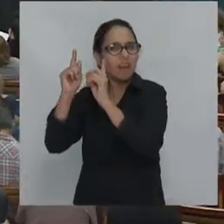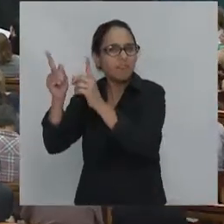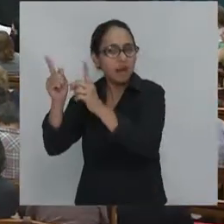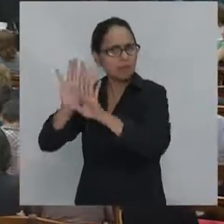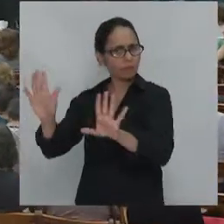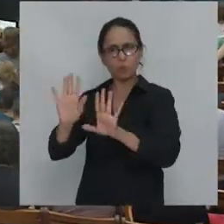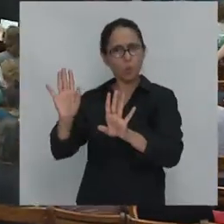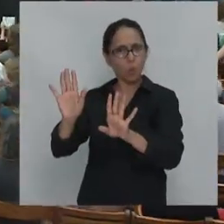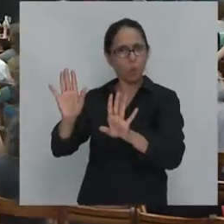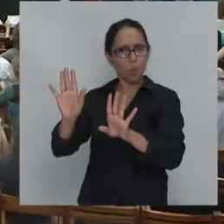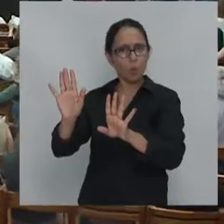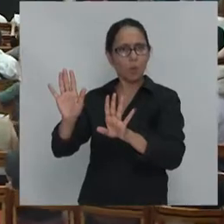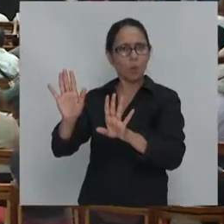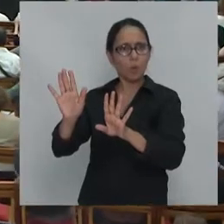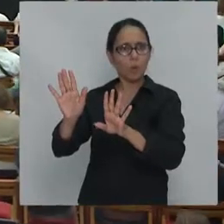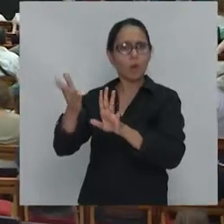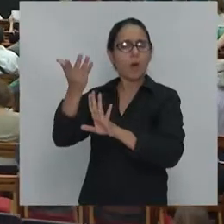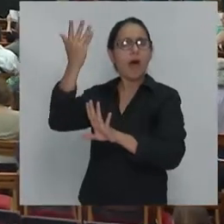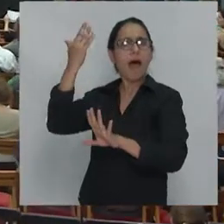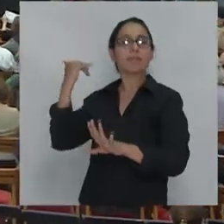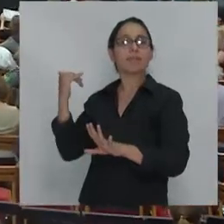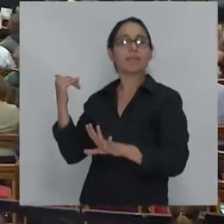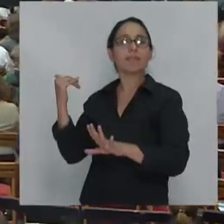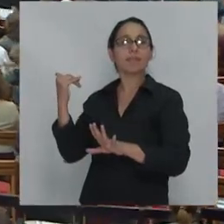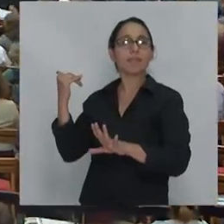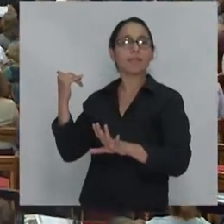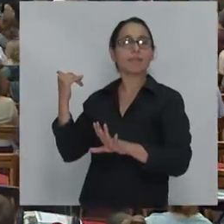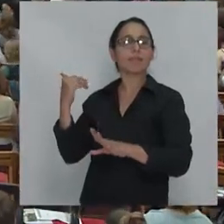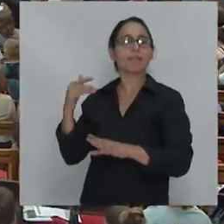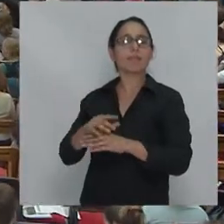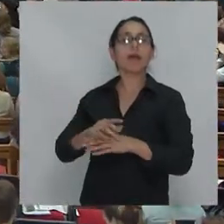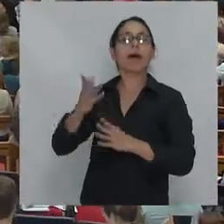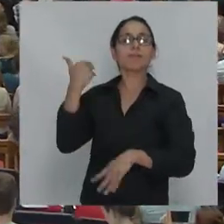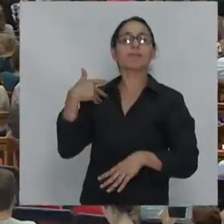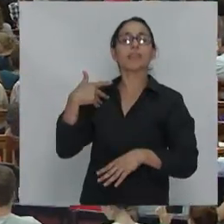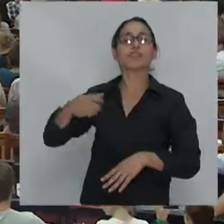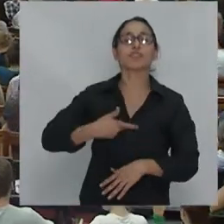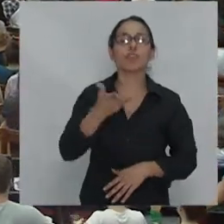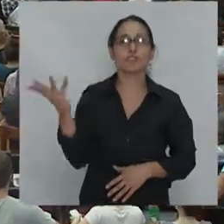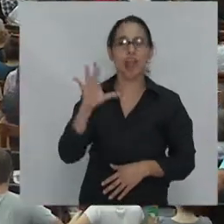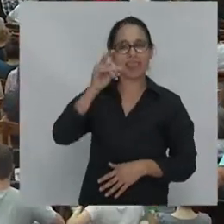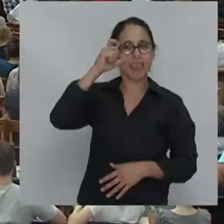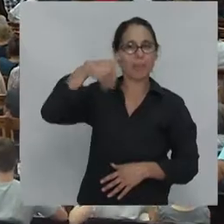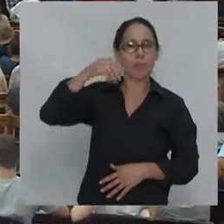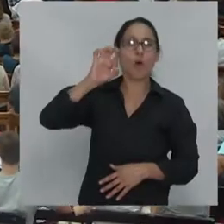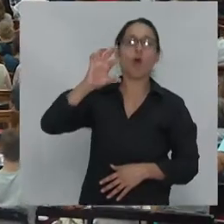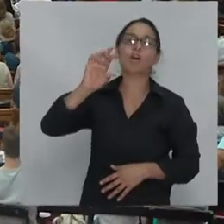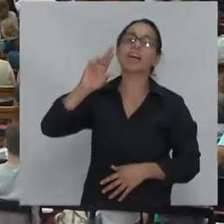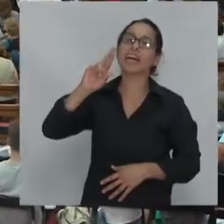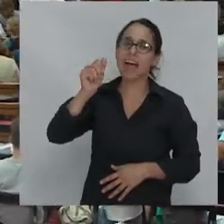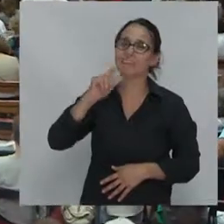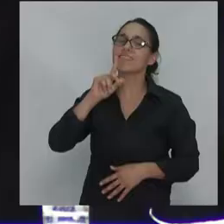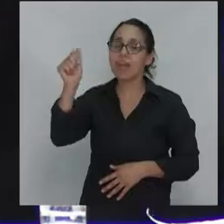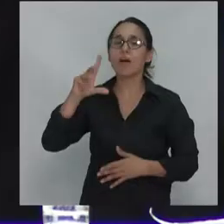años de lo que uno puede llamar la hegemonía socialdemócrata, el estado keynesiano